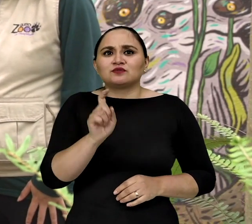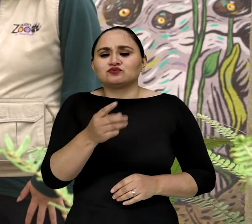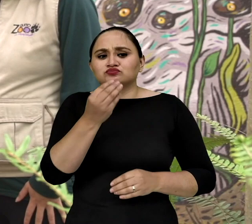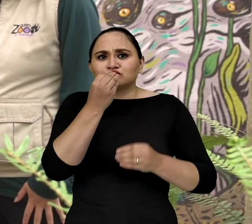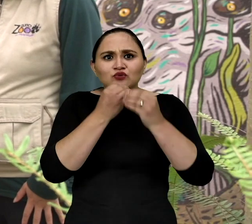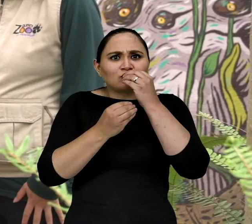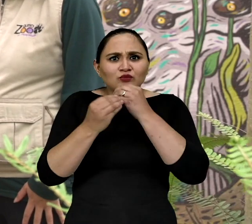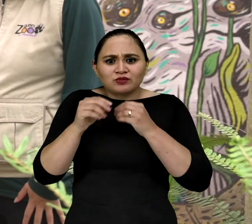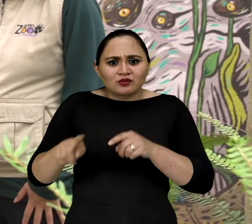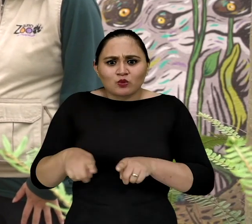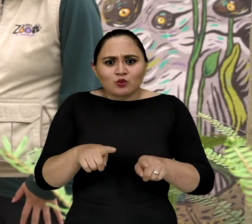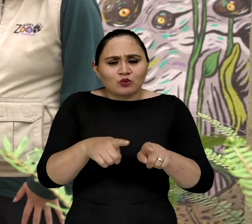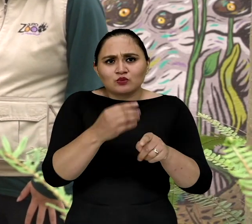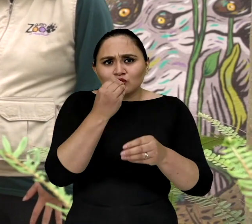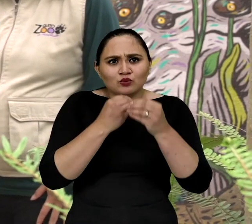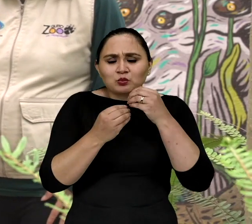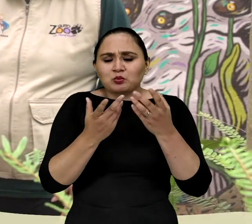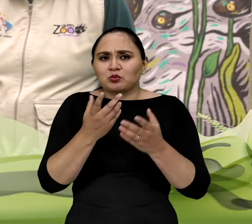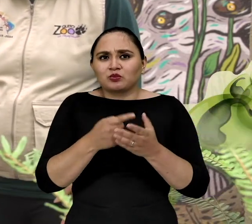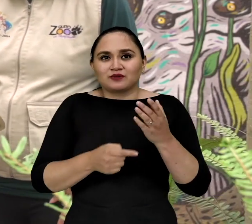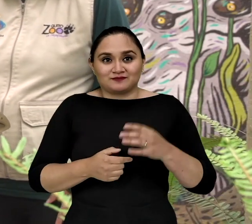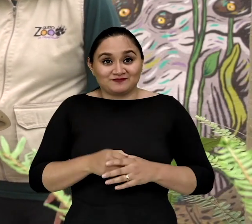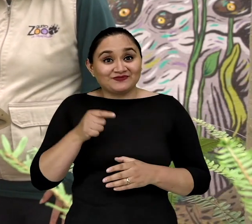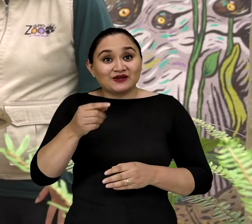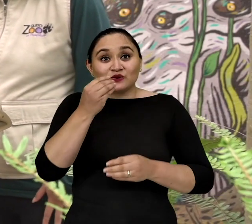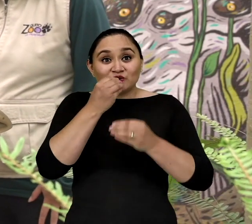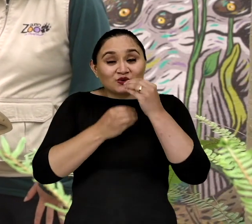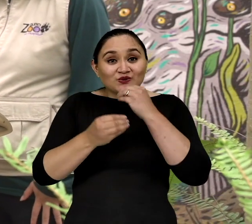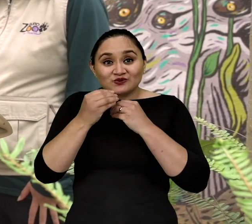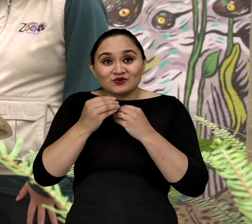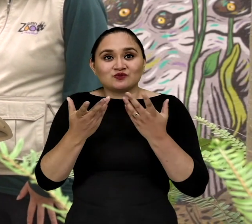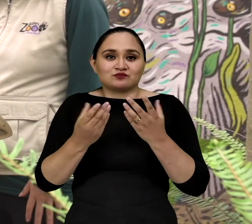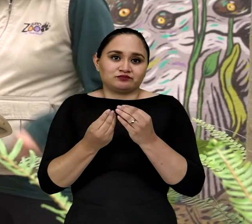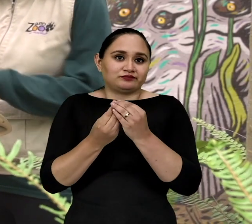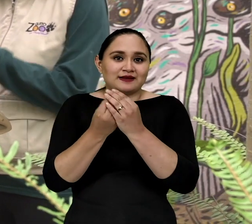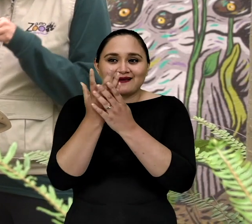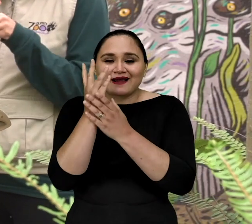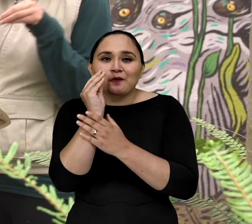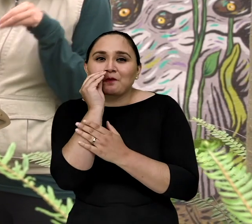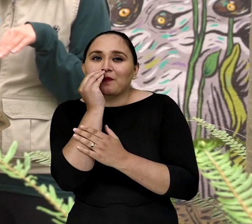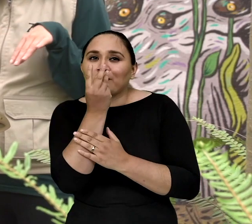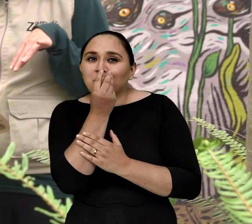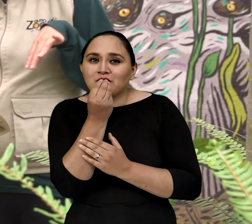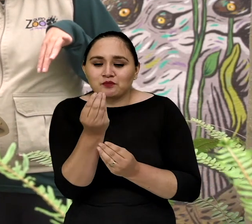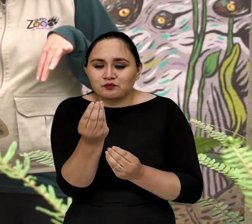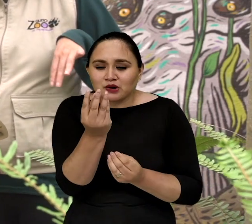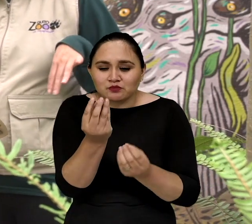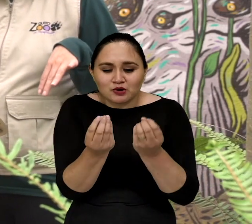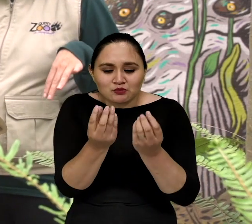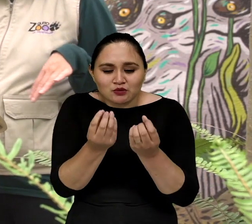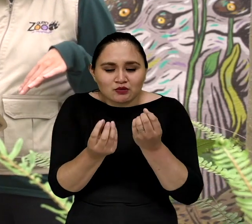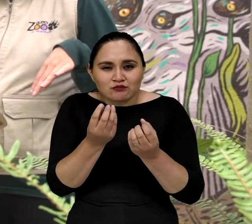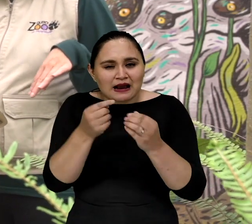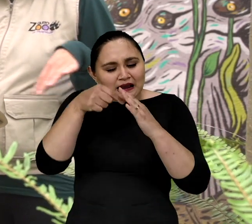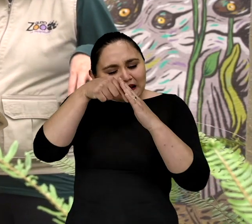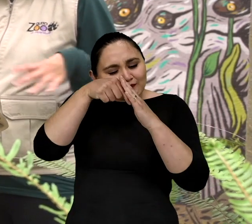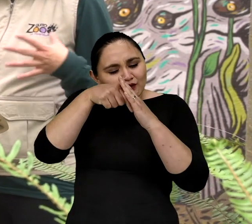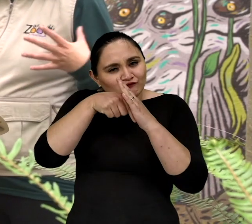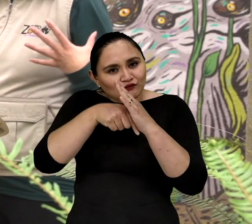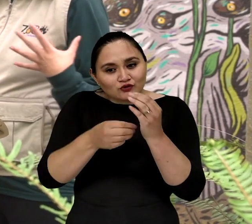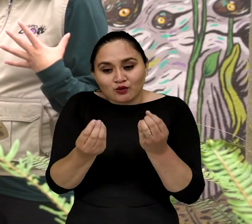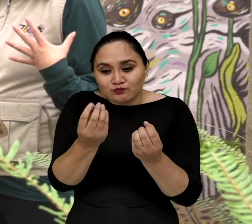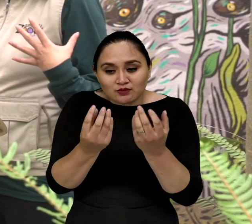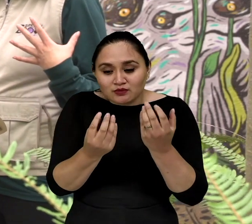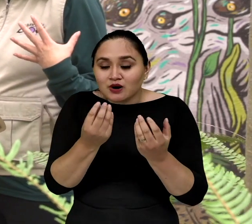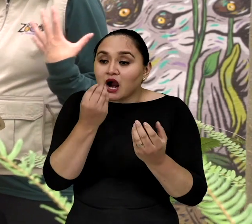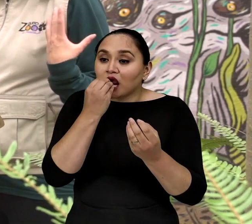charco ¿De qué se alimentan los Ouillis Ouillis? Bueno, los Ouillis Ouillis se alimentan de materia vegetal que la encuentran así como muy en lo profundo de los charcos y a